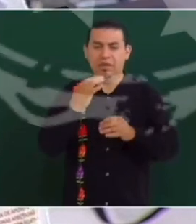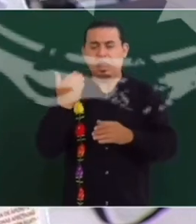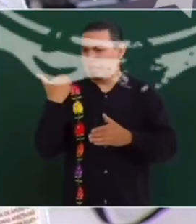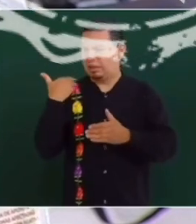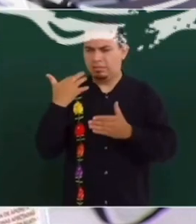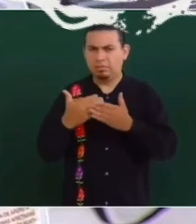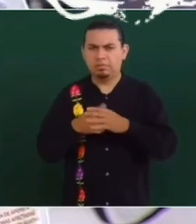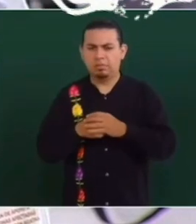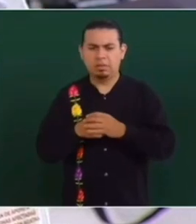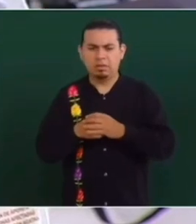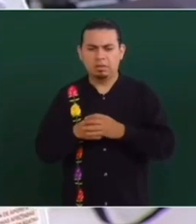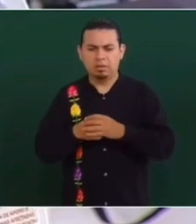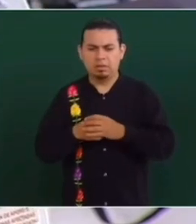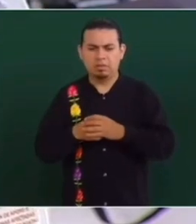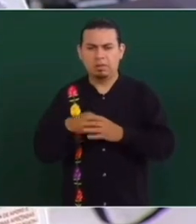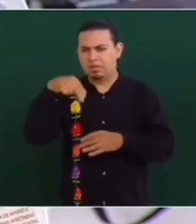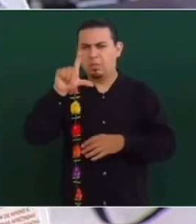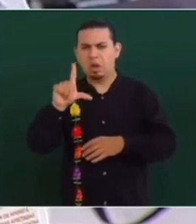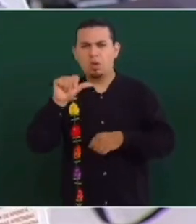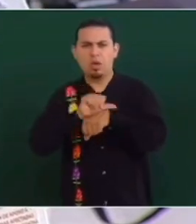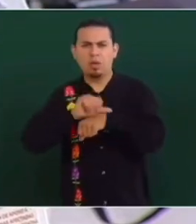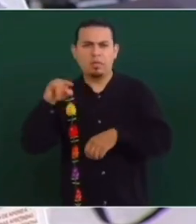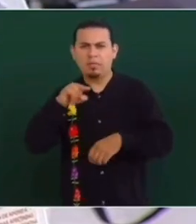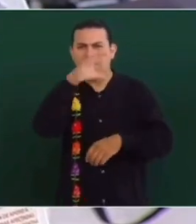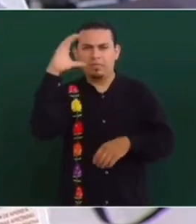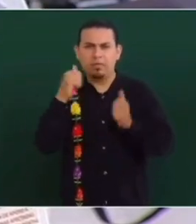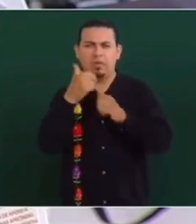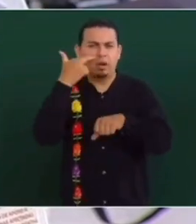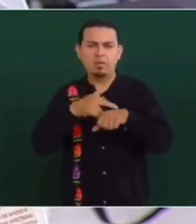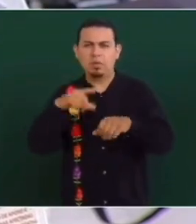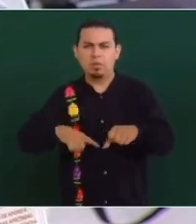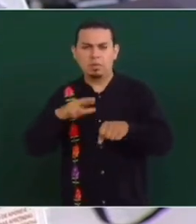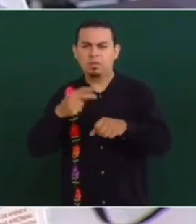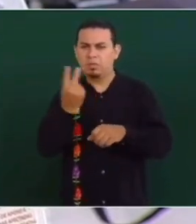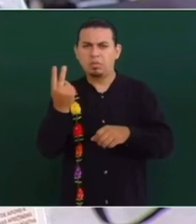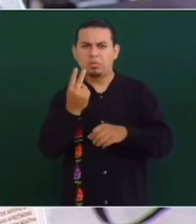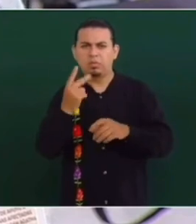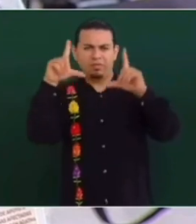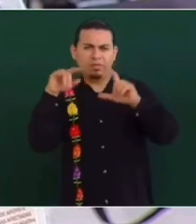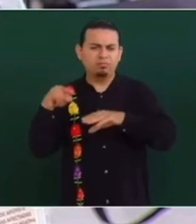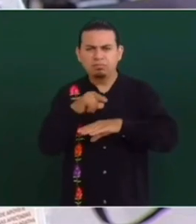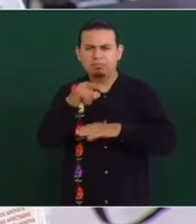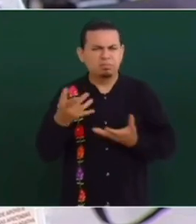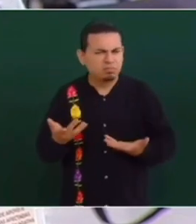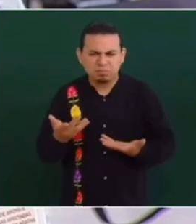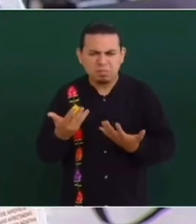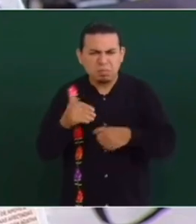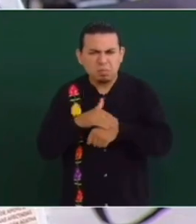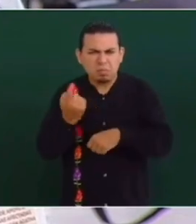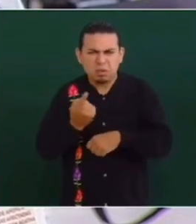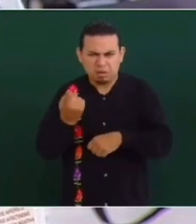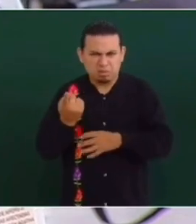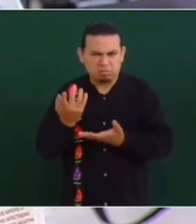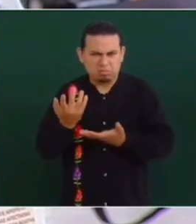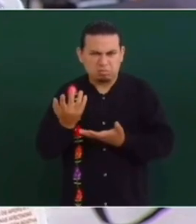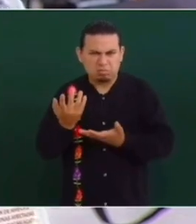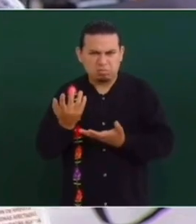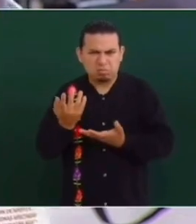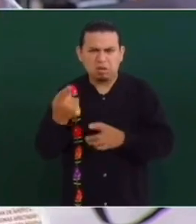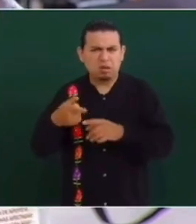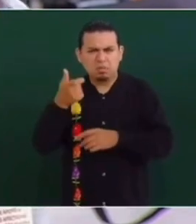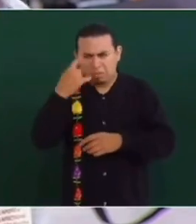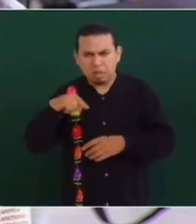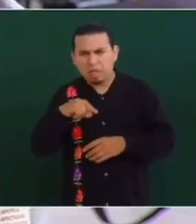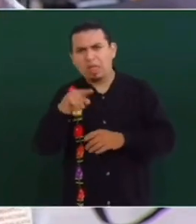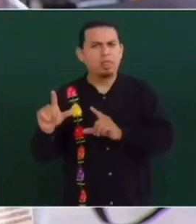En los últimos días hay un carrito ahí que anda pasando por Nuevo León donde está una foto de usted con el secretario de Gobernación recorriendo. Entonces tengo una duda ahí si esto corresponde a qué, si saben quién